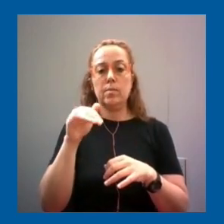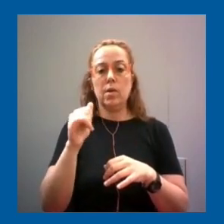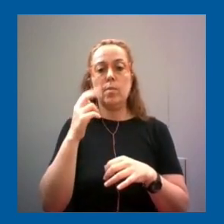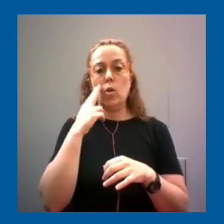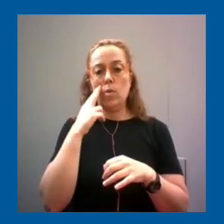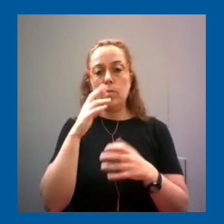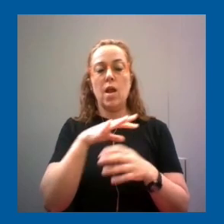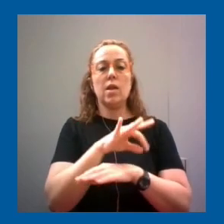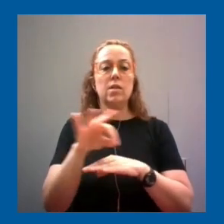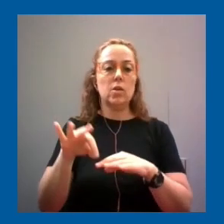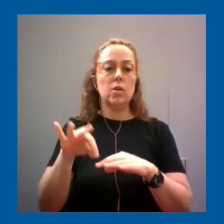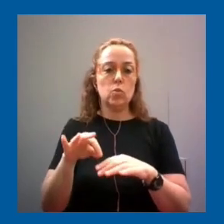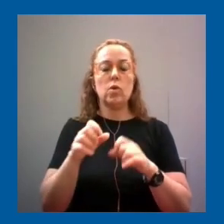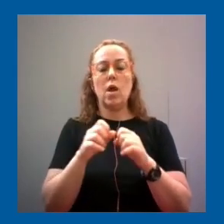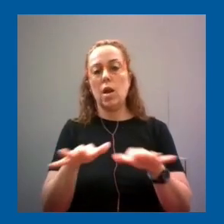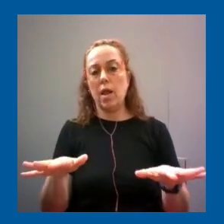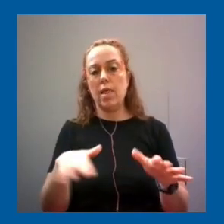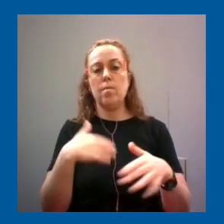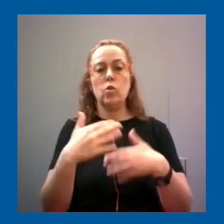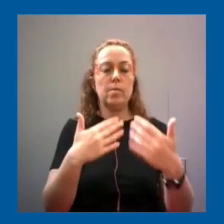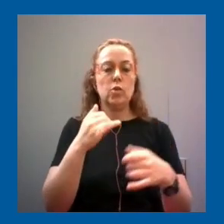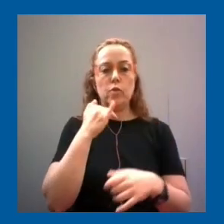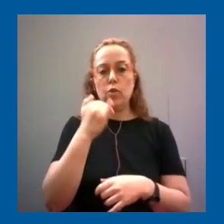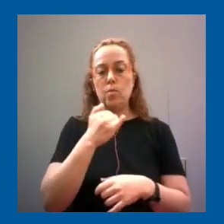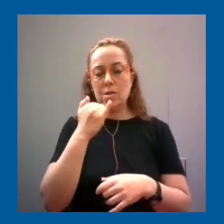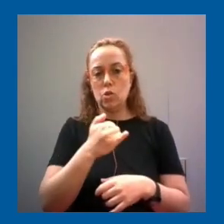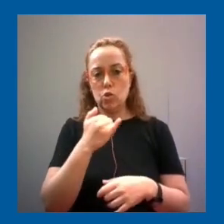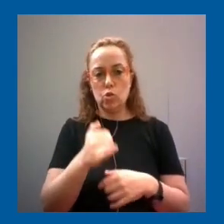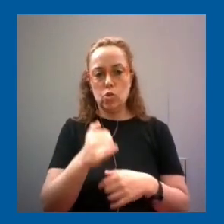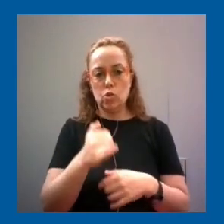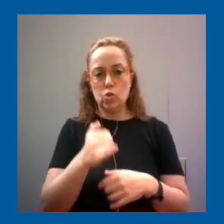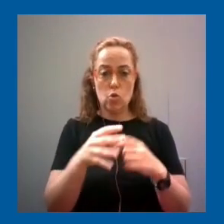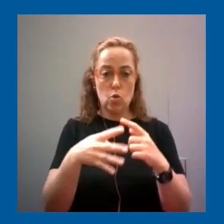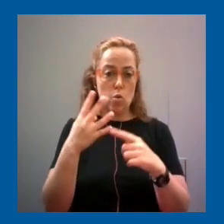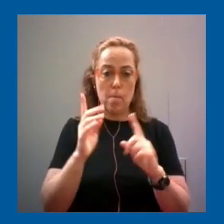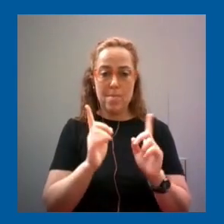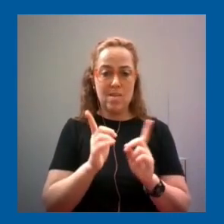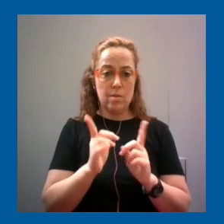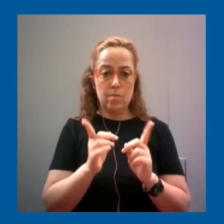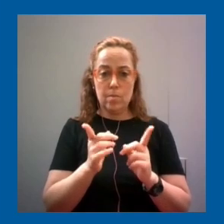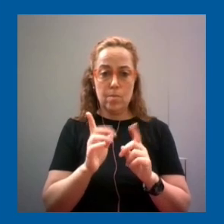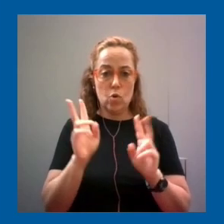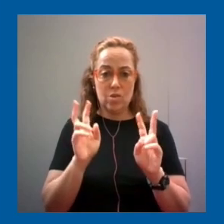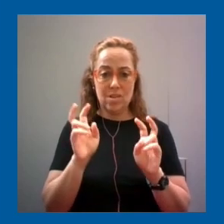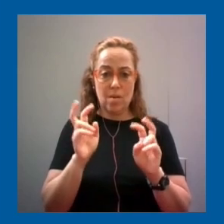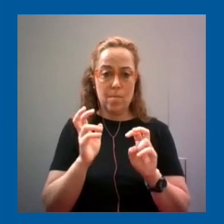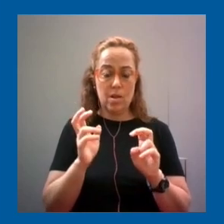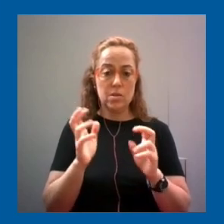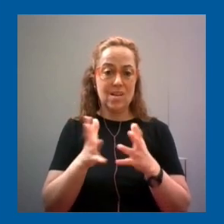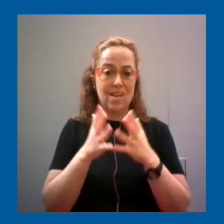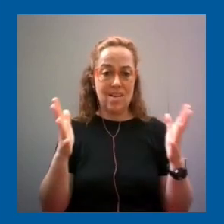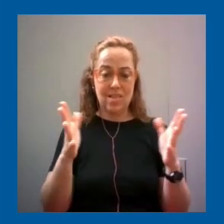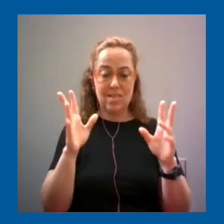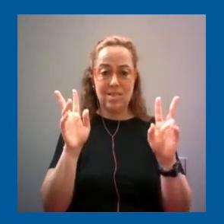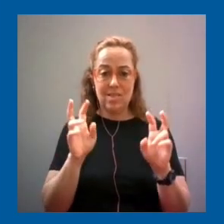dispositivos redes procesamiento de información son básicamente los mismos temas grandes temas que se planteaban en el